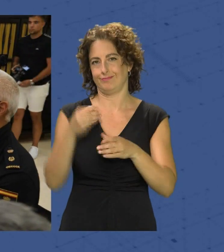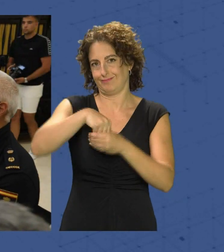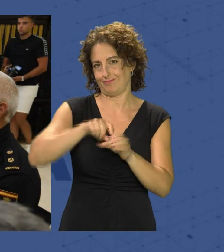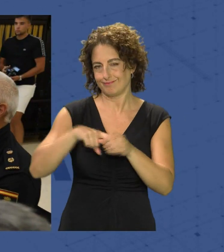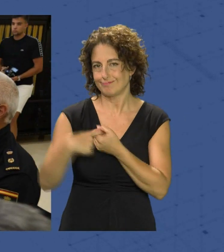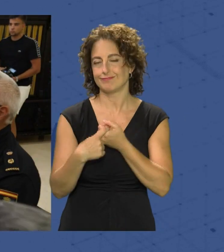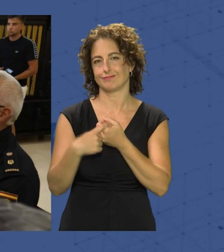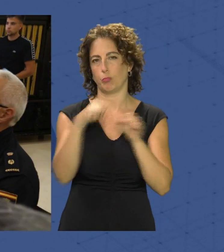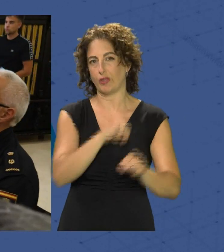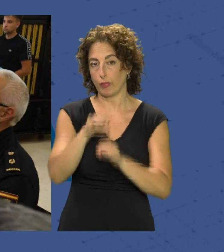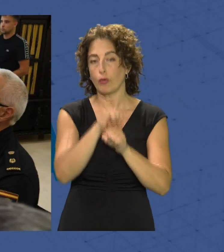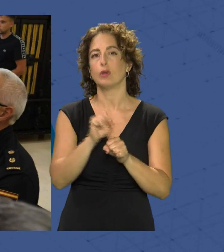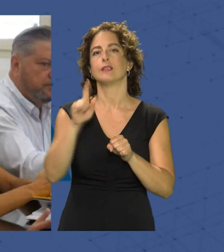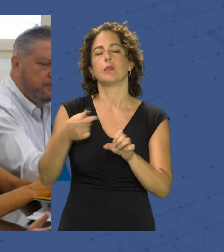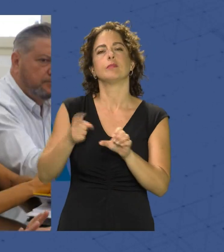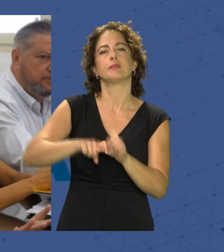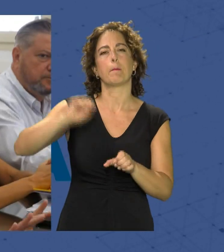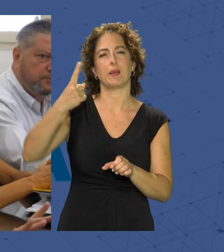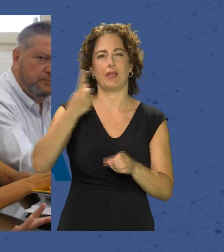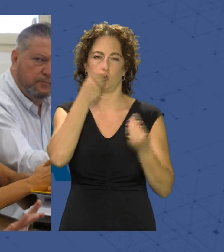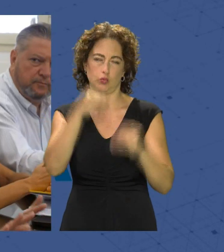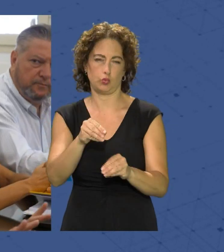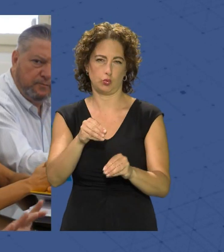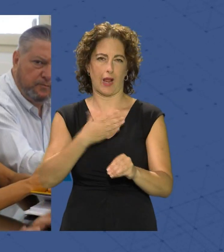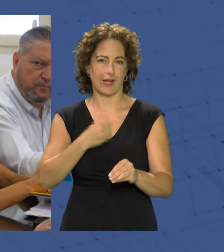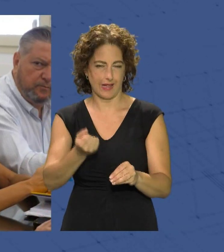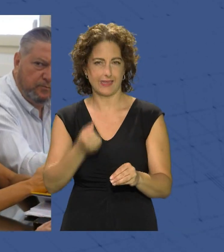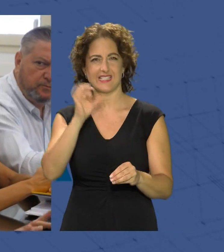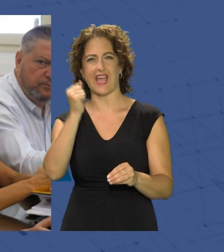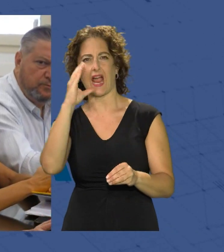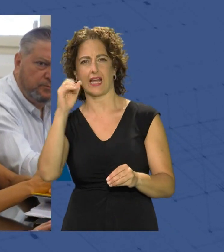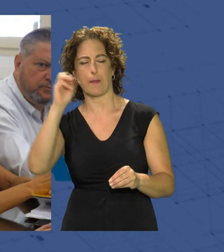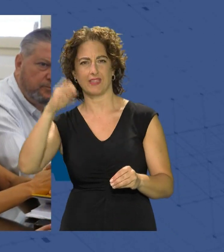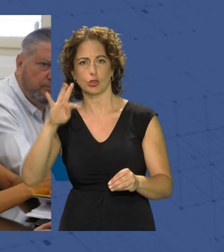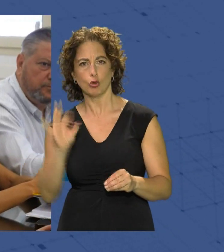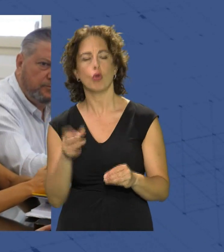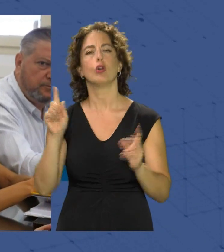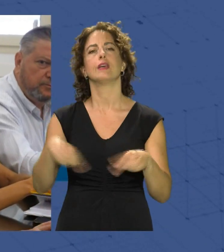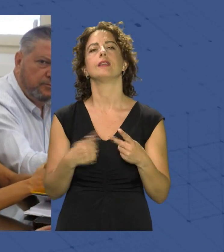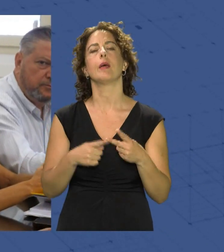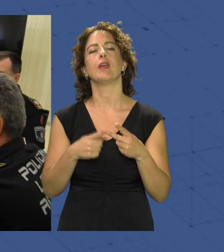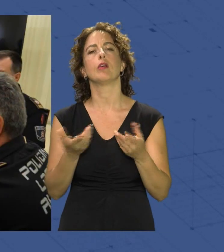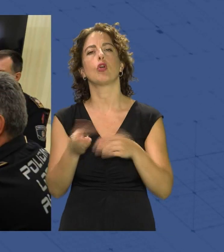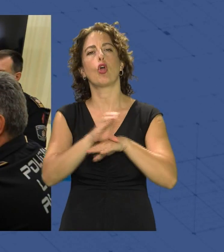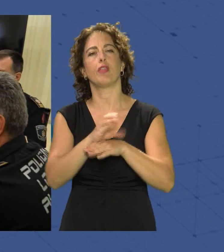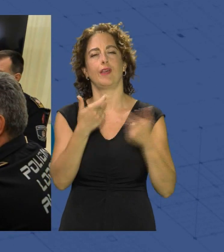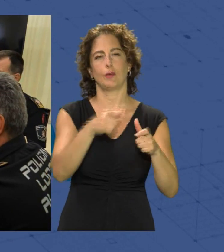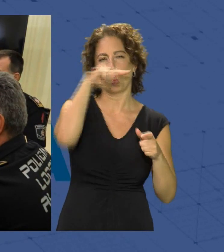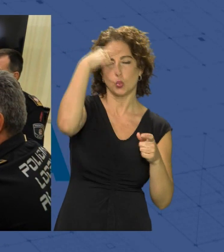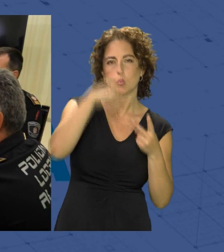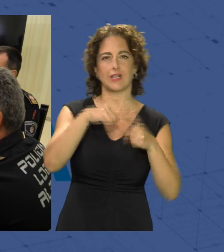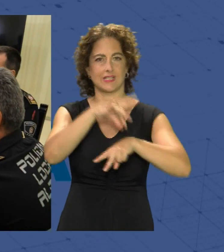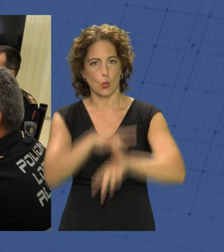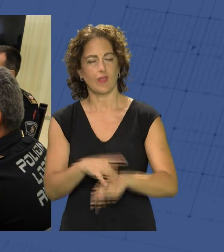han estado presentes la primer teniente de alcalde y portavoz del equipo de gobierno Sacramento Sánchez además de los concejales responsables de las áreas de cultura seguridad